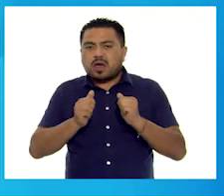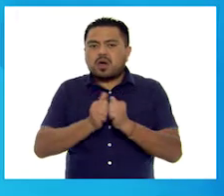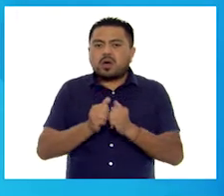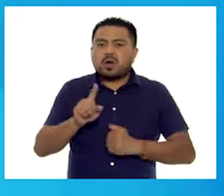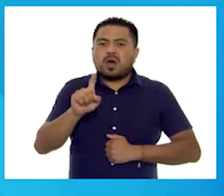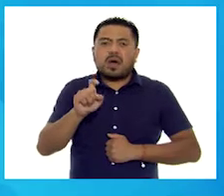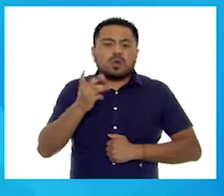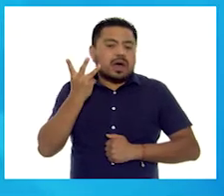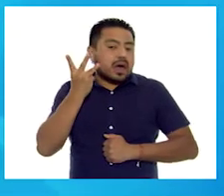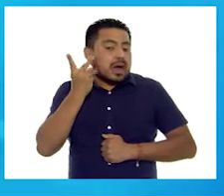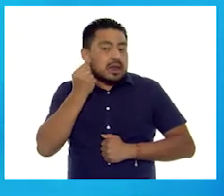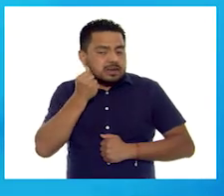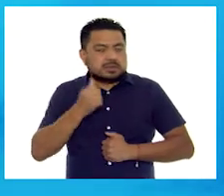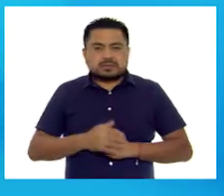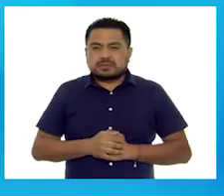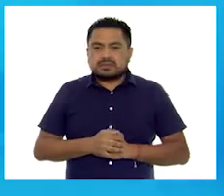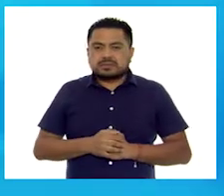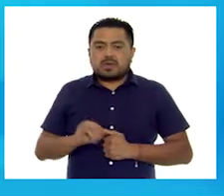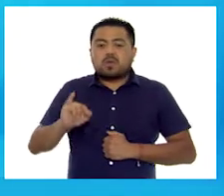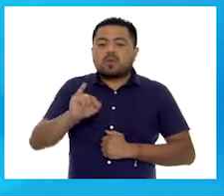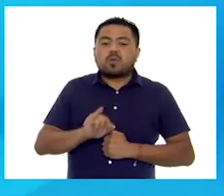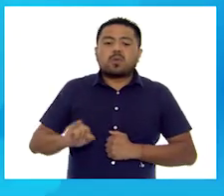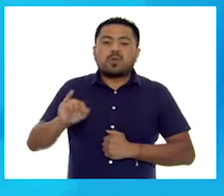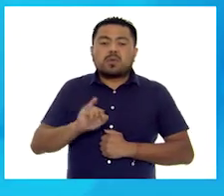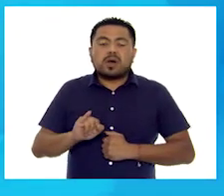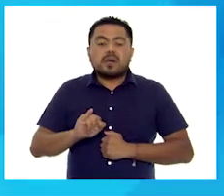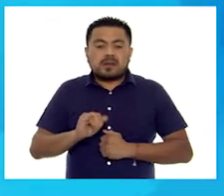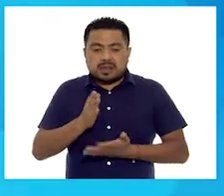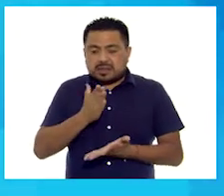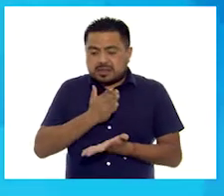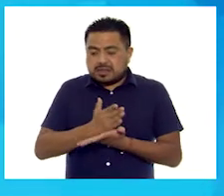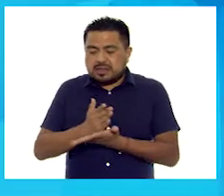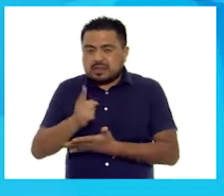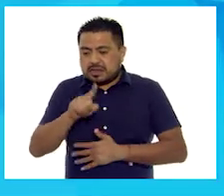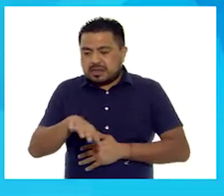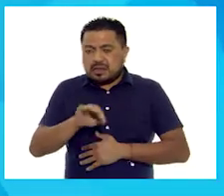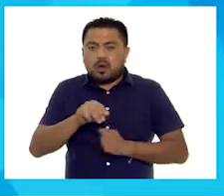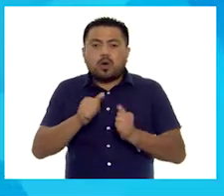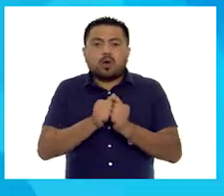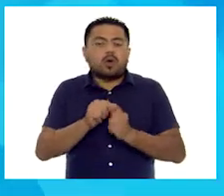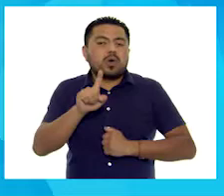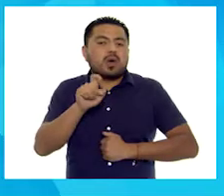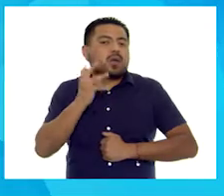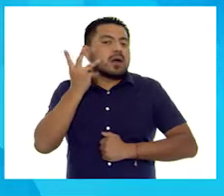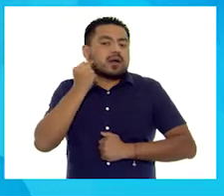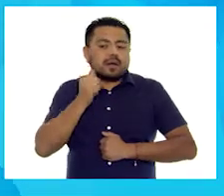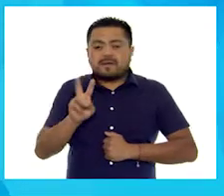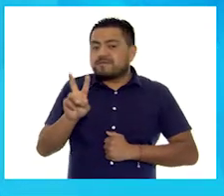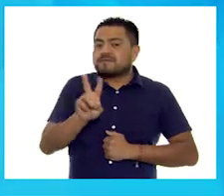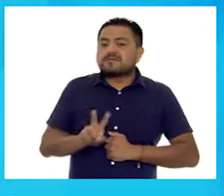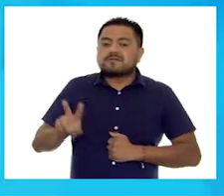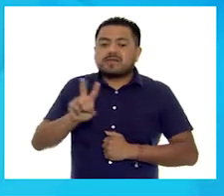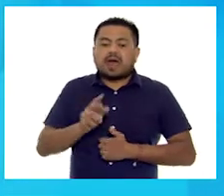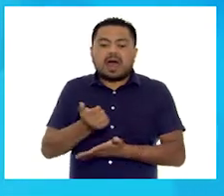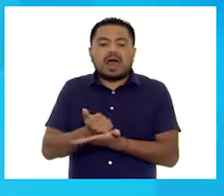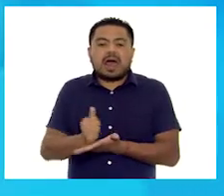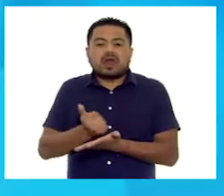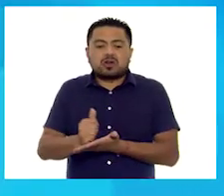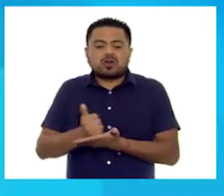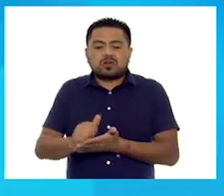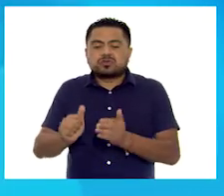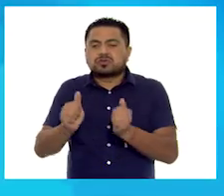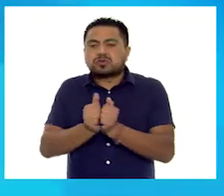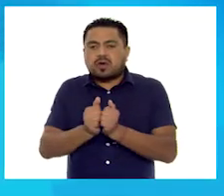agua de limón, ¡ay, qué rico! Los jueves un taco con agua con limón y los viernes arroz con